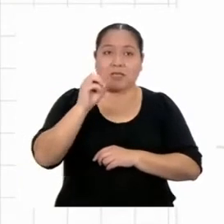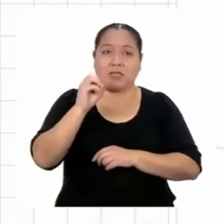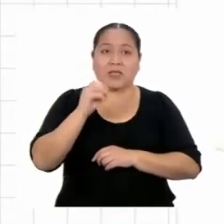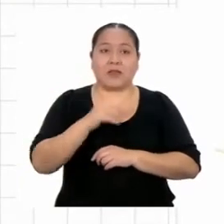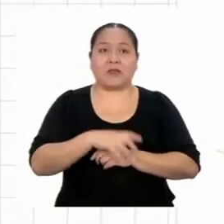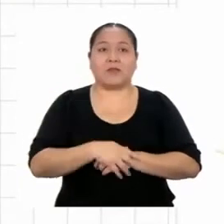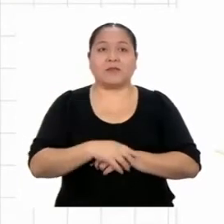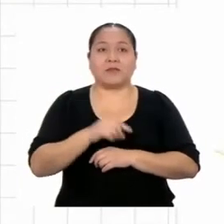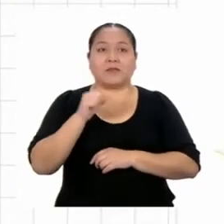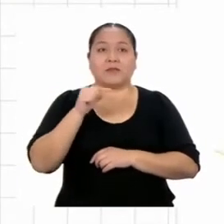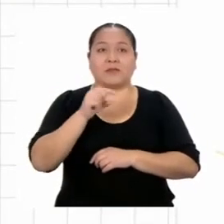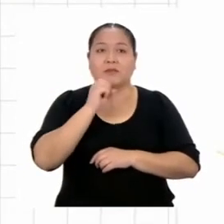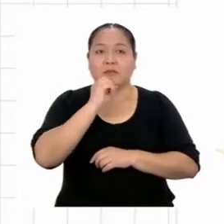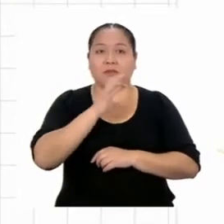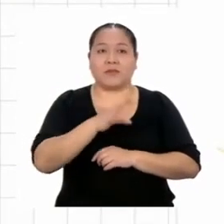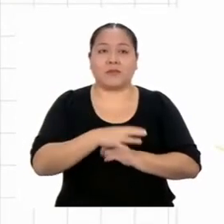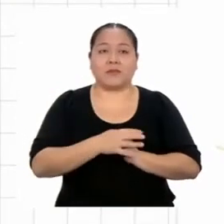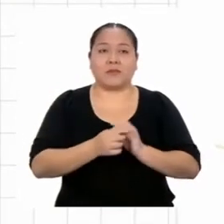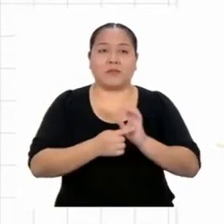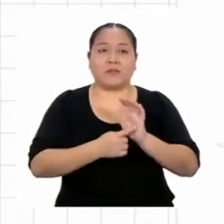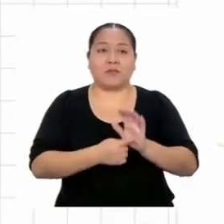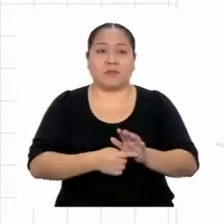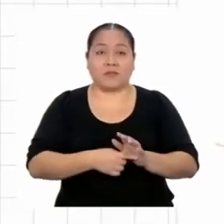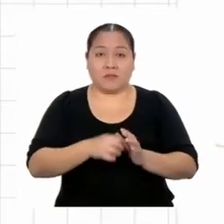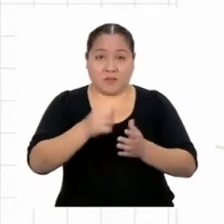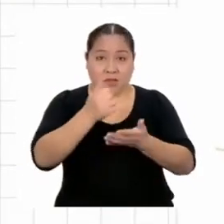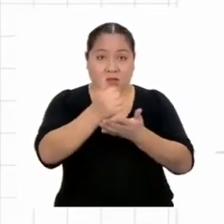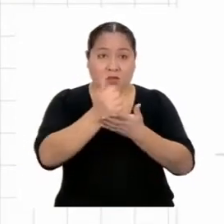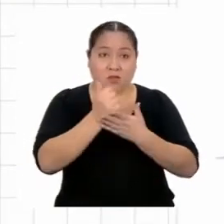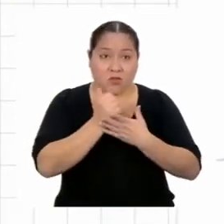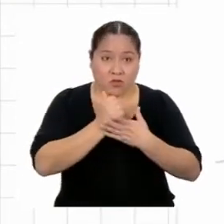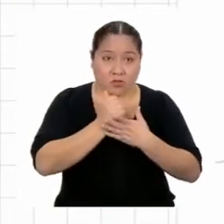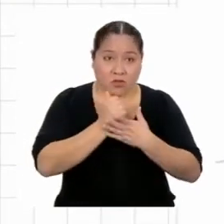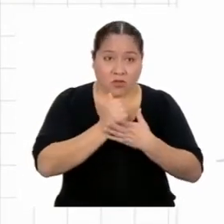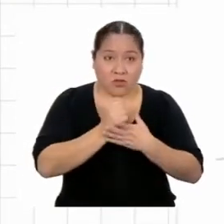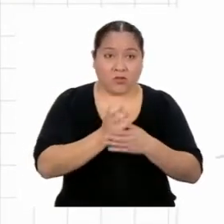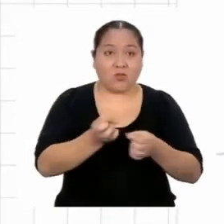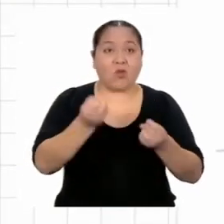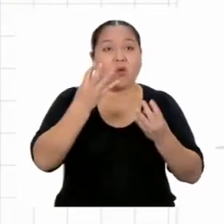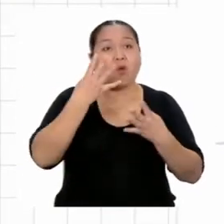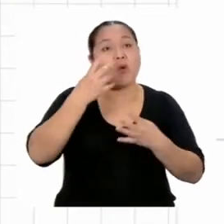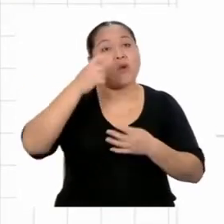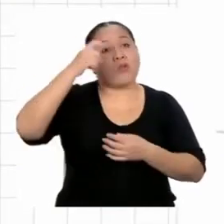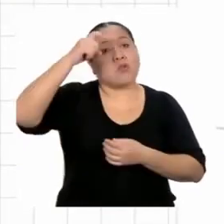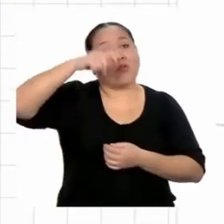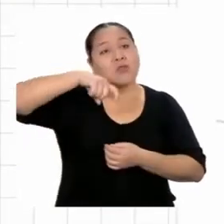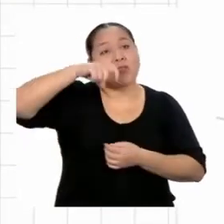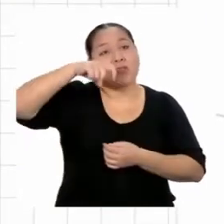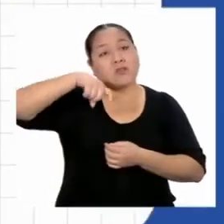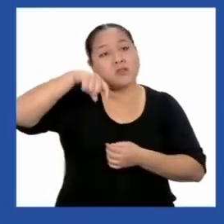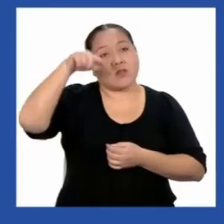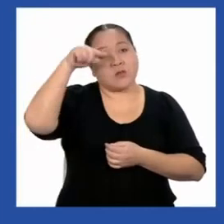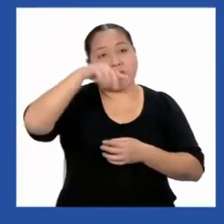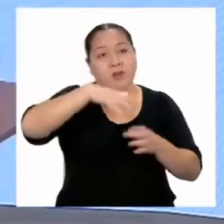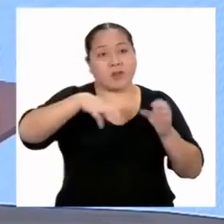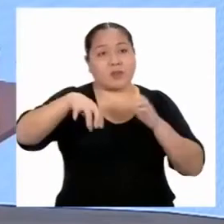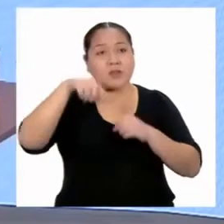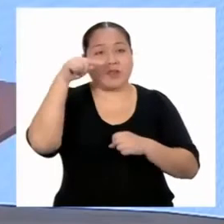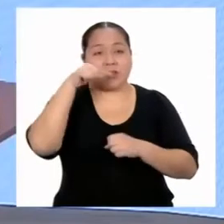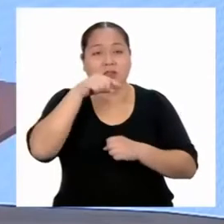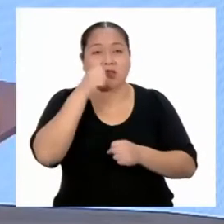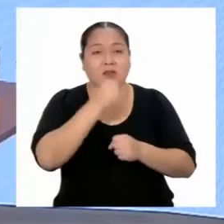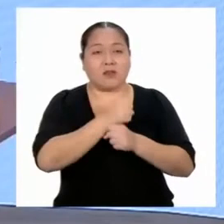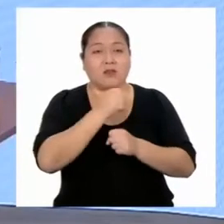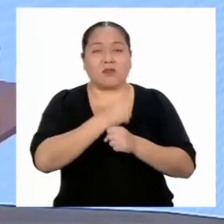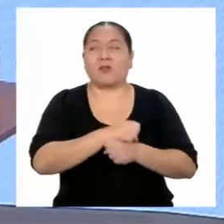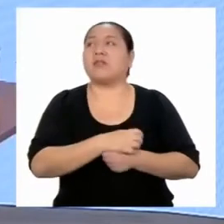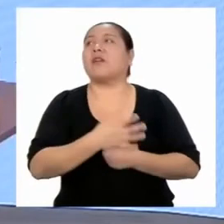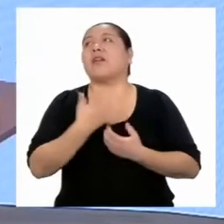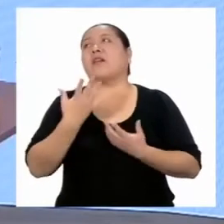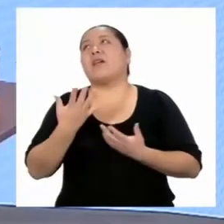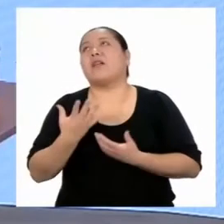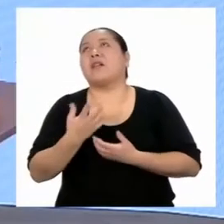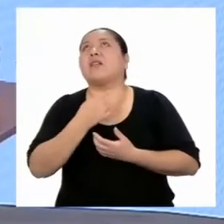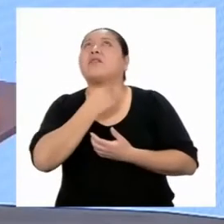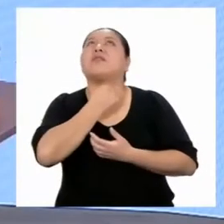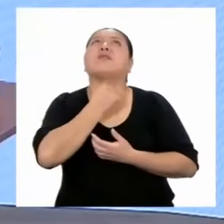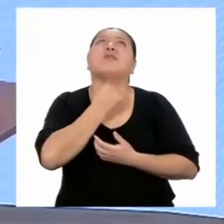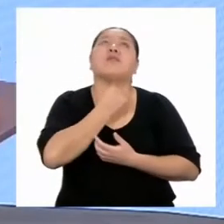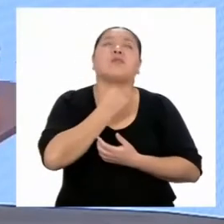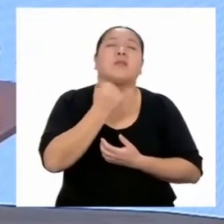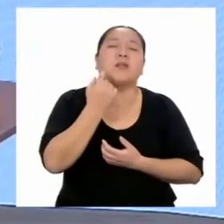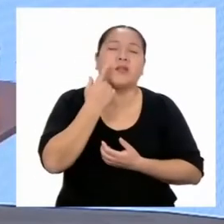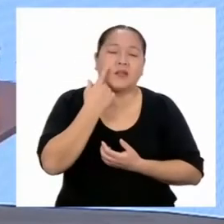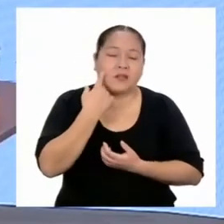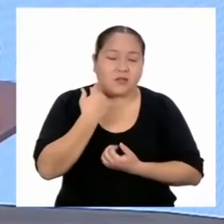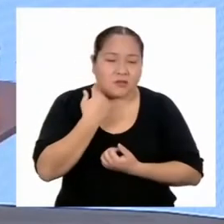muestro un mapa con las medidas que tengo. ¿Me ayudas a calcular cuánto dinero necesito para poder hacer ese trabajo? Ay, abuelito, abuelito.